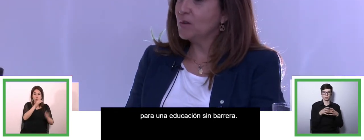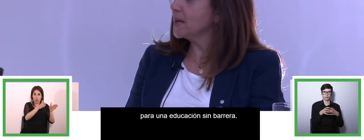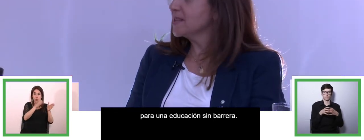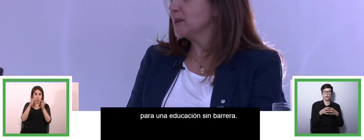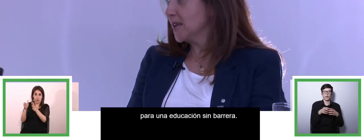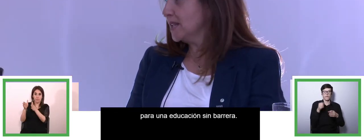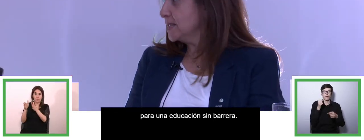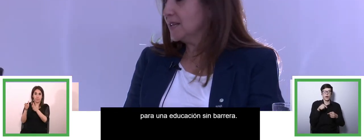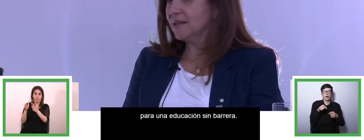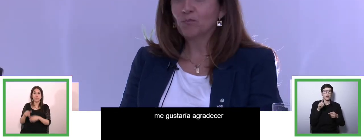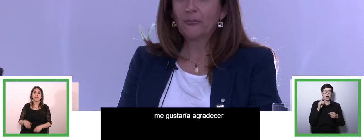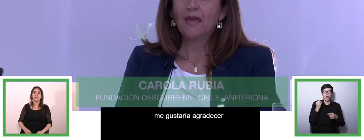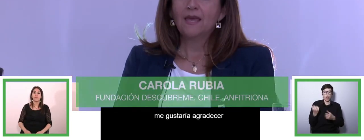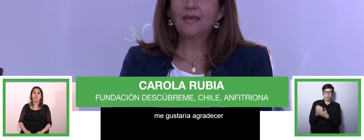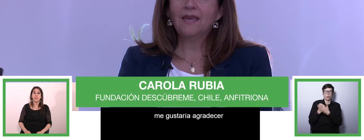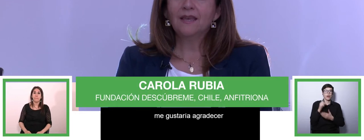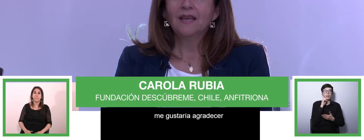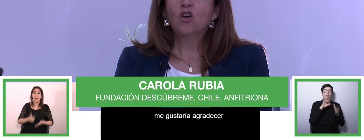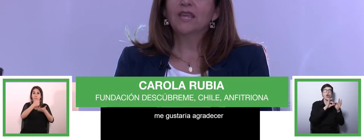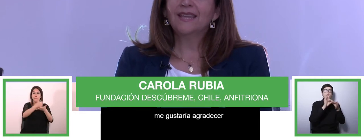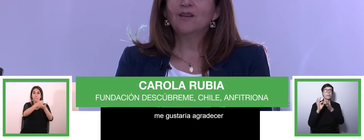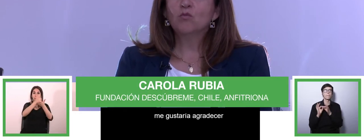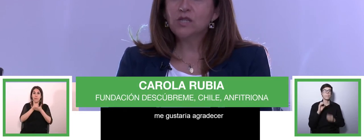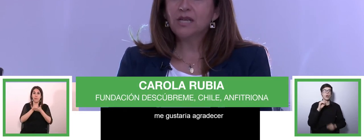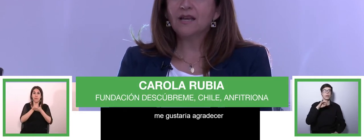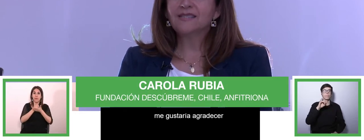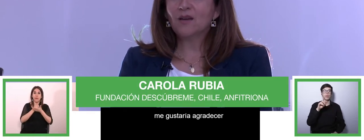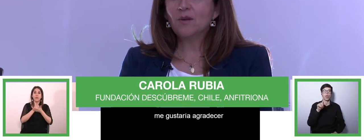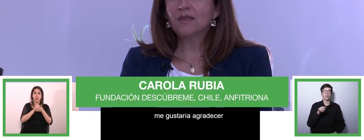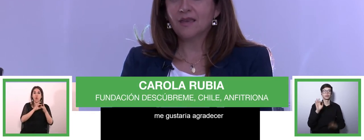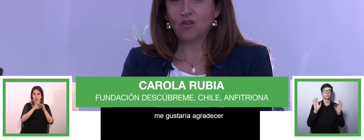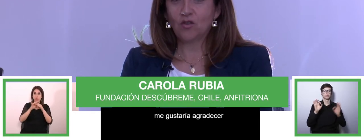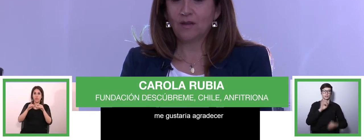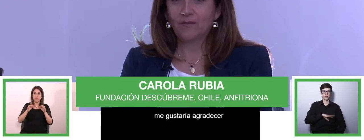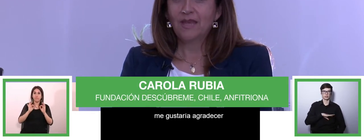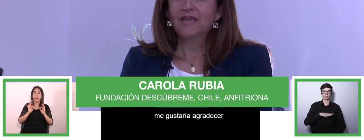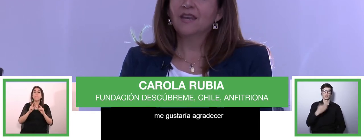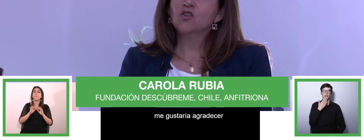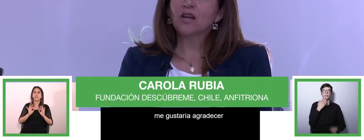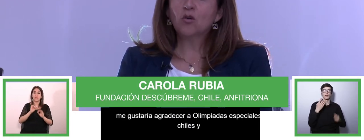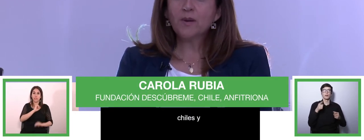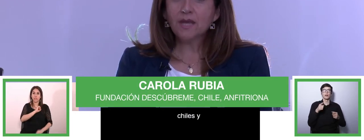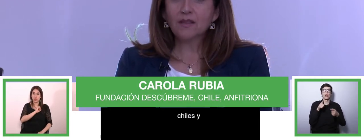de Olimpiadas Especiales Chile y la Orquesta Música Ensamble de Quillota, quienes nos acompañarán